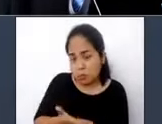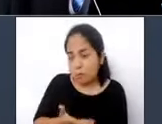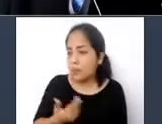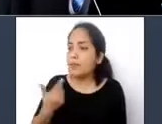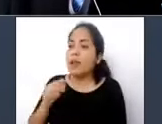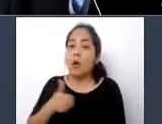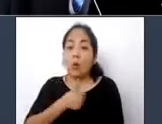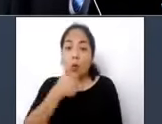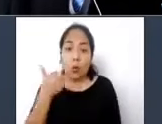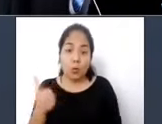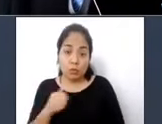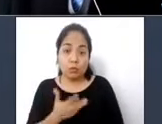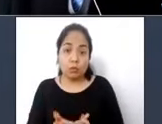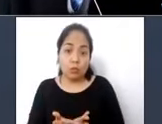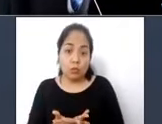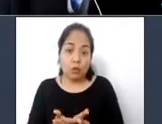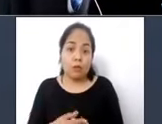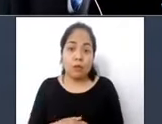del tren eléctrico seguramente.